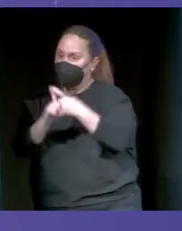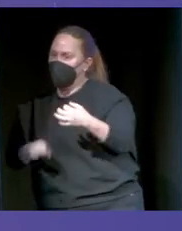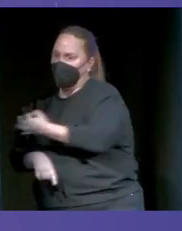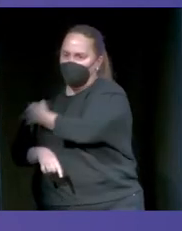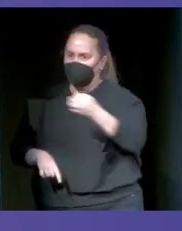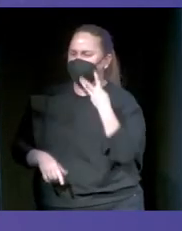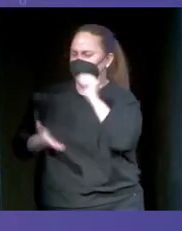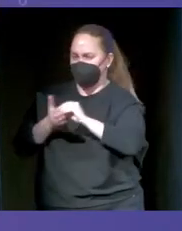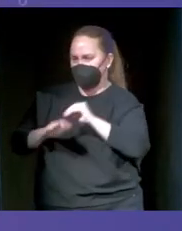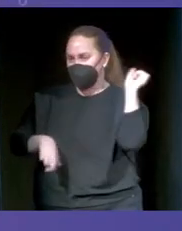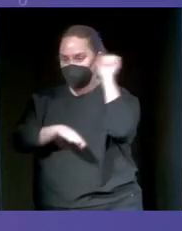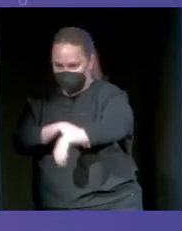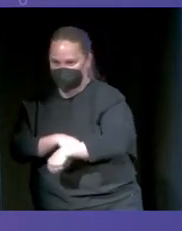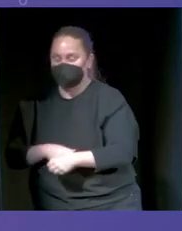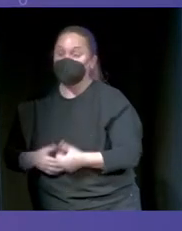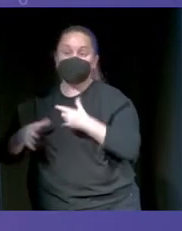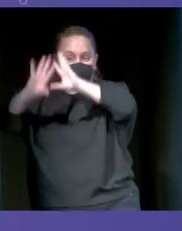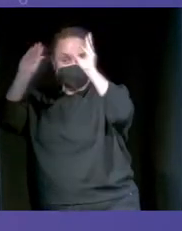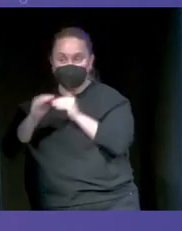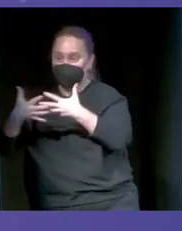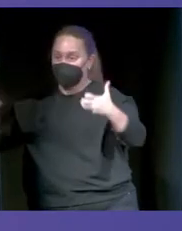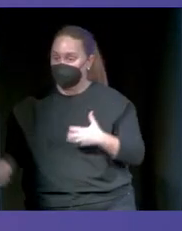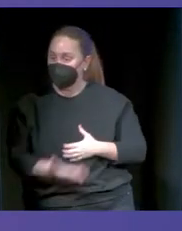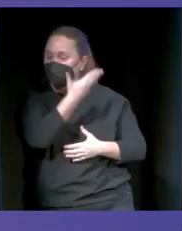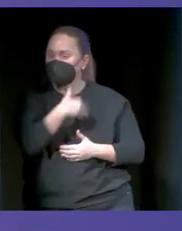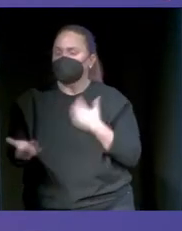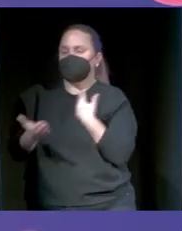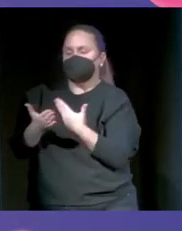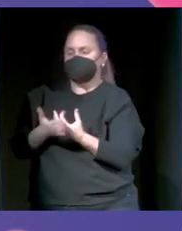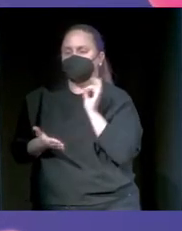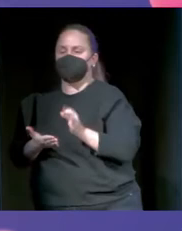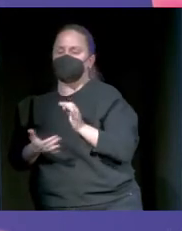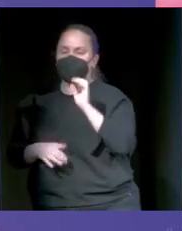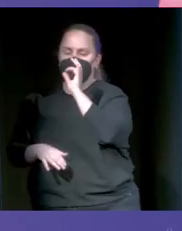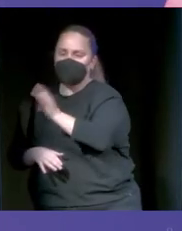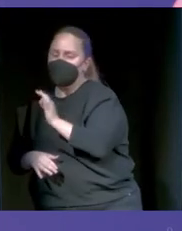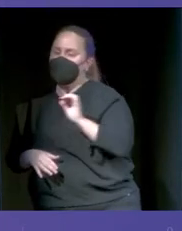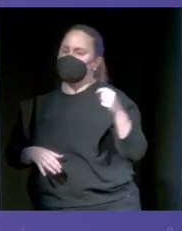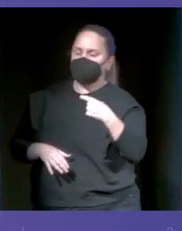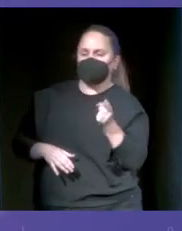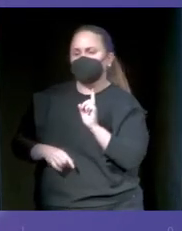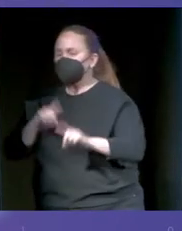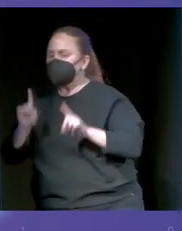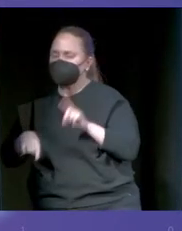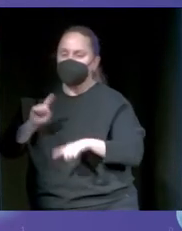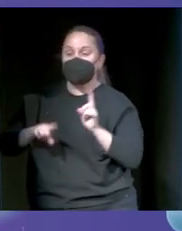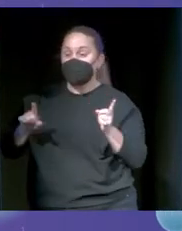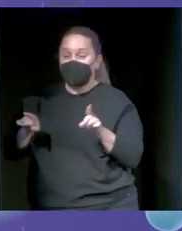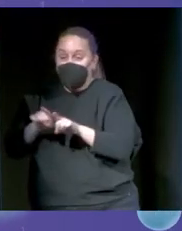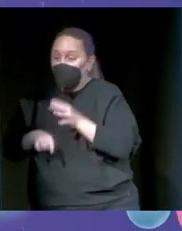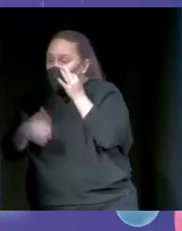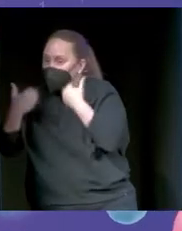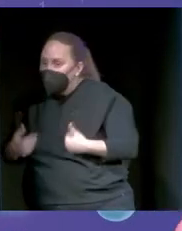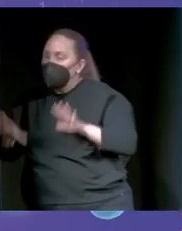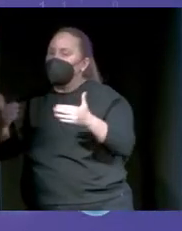estamos intentando lograr? Pues en esta frase se resume. Hacer fact-checking en cien idiomas, razonando como un periodistaría, pero con la capacidad de procesado de una